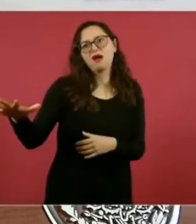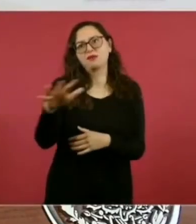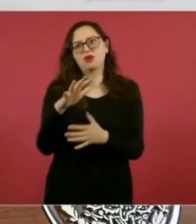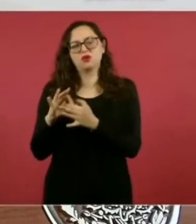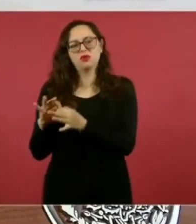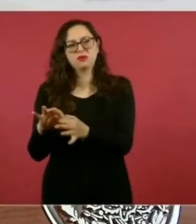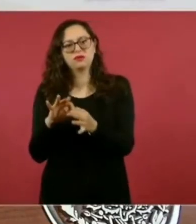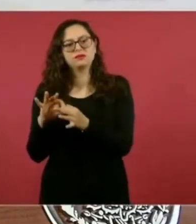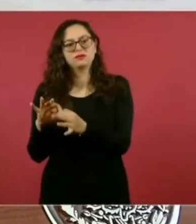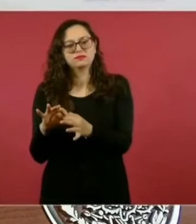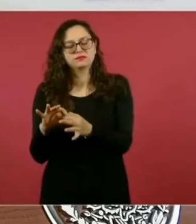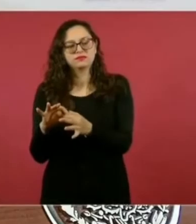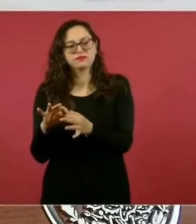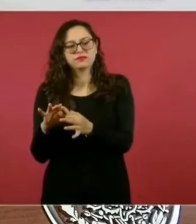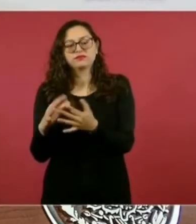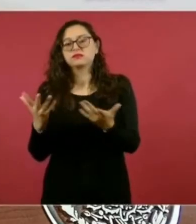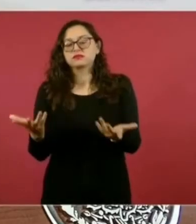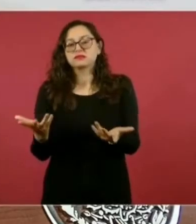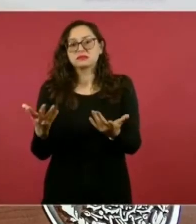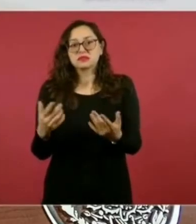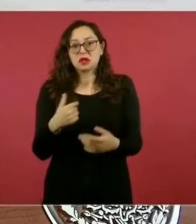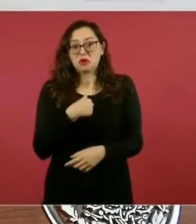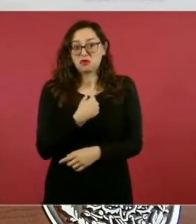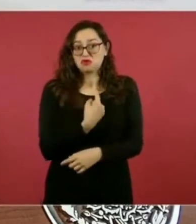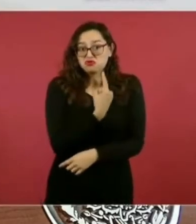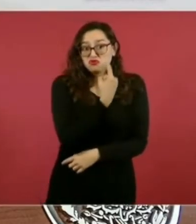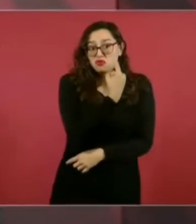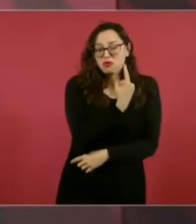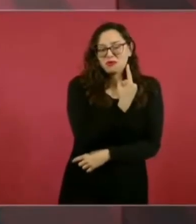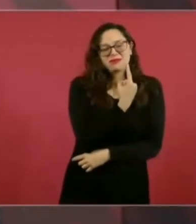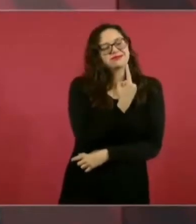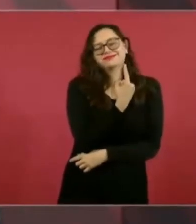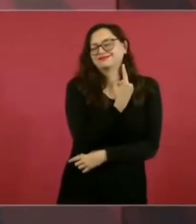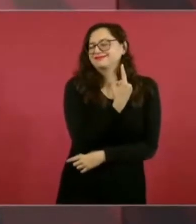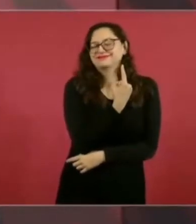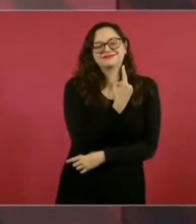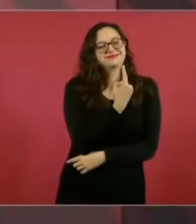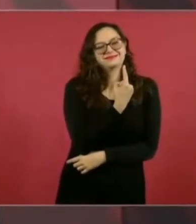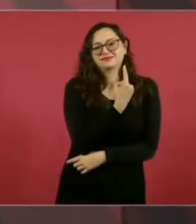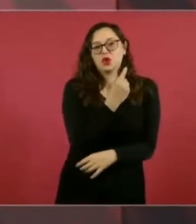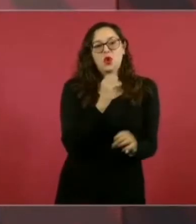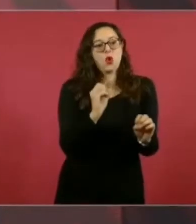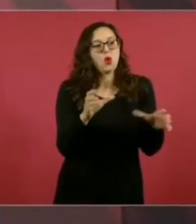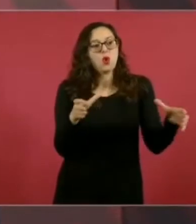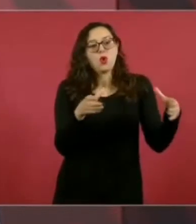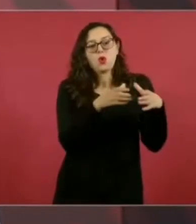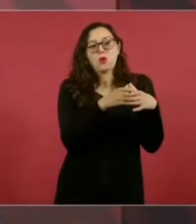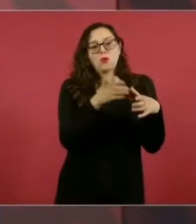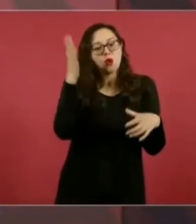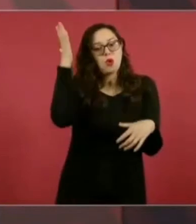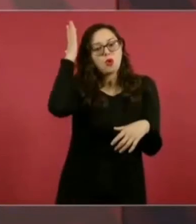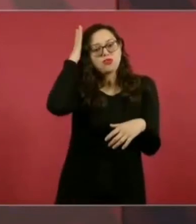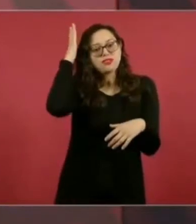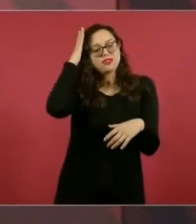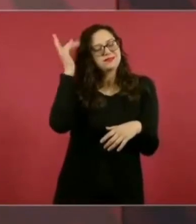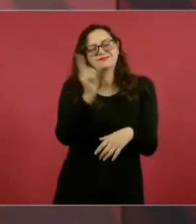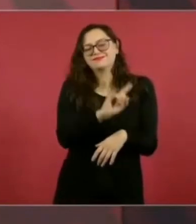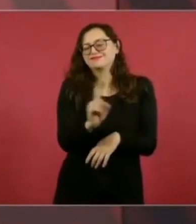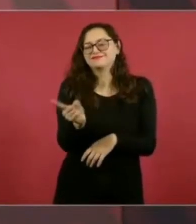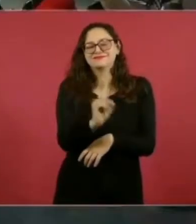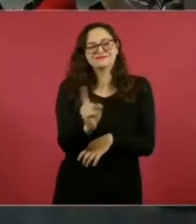obra de un dirigente o de un grupo de dirigentes, mujeres y hombres,